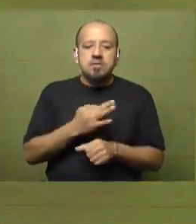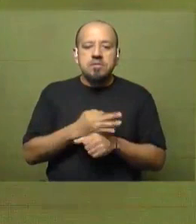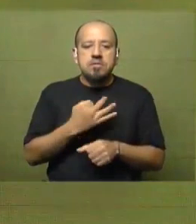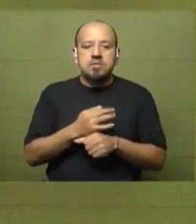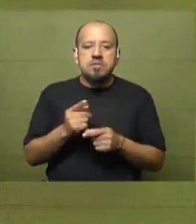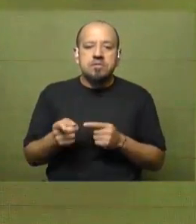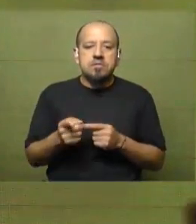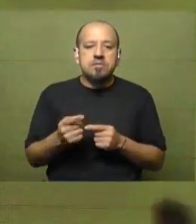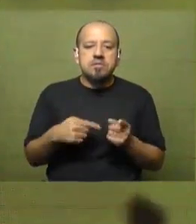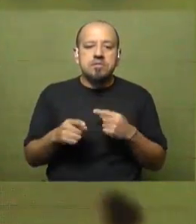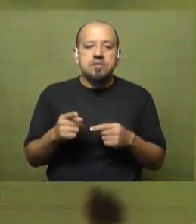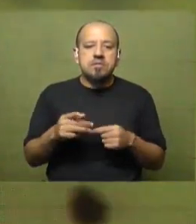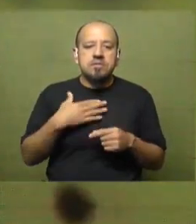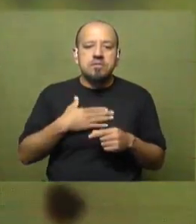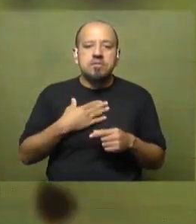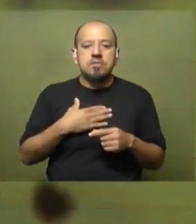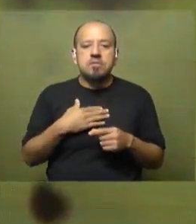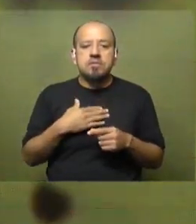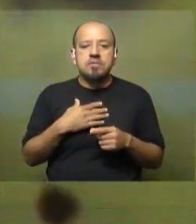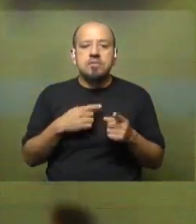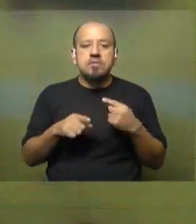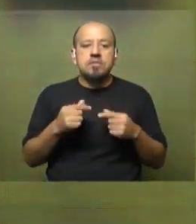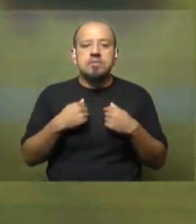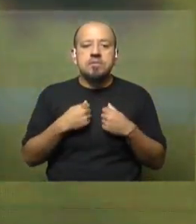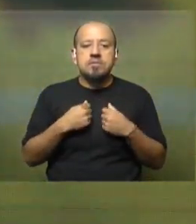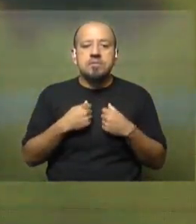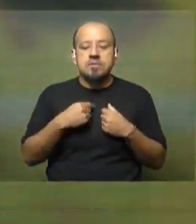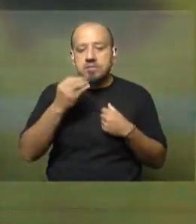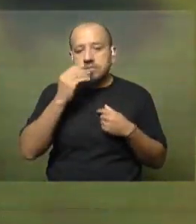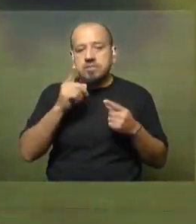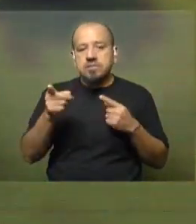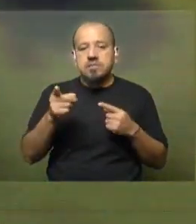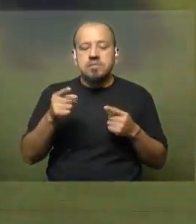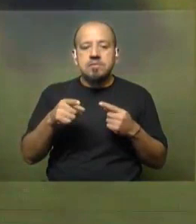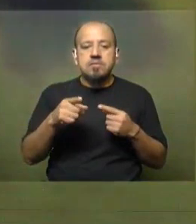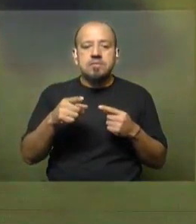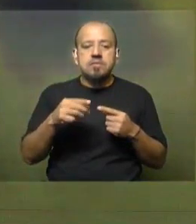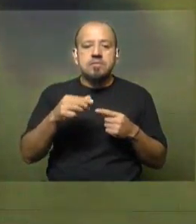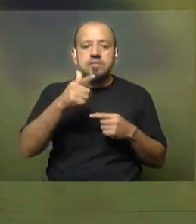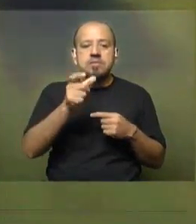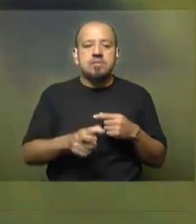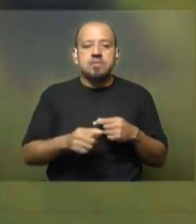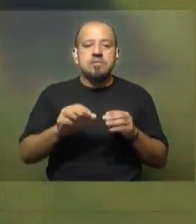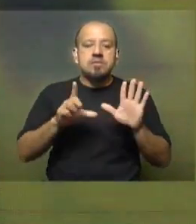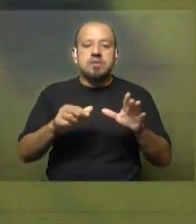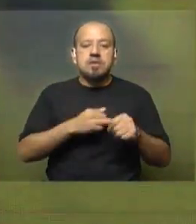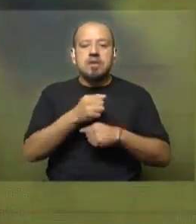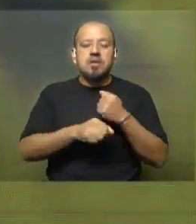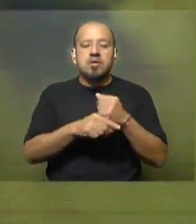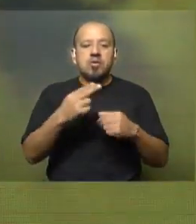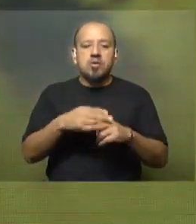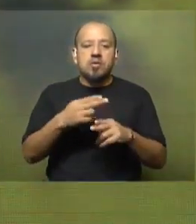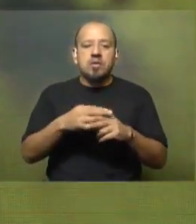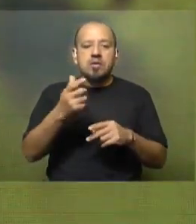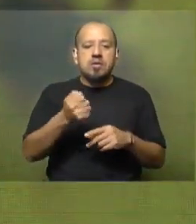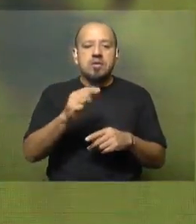muy gratificante para todos nosotros. Y, bueno, yo quería mandar un beso a una televidente que tiene siete años, se llama Alfonsina, le encantan